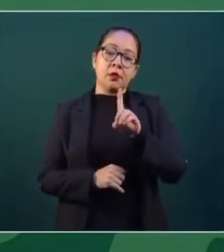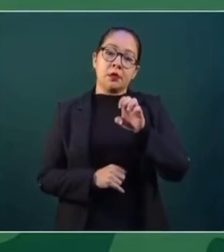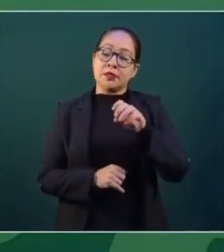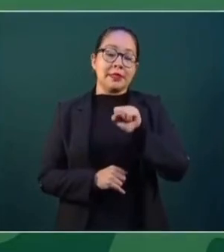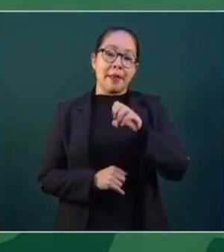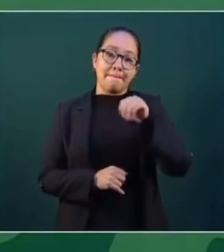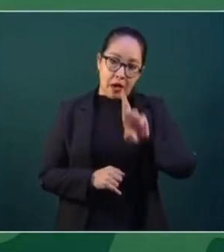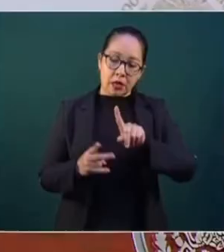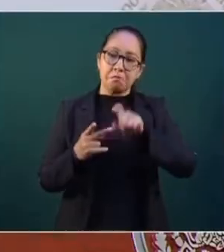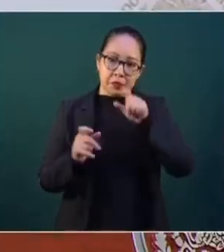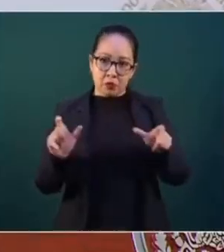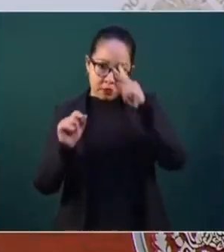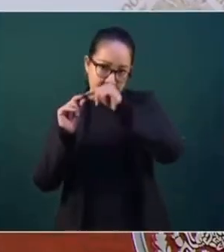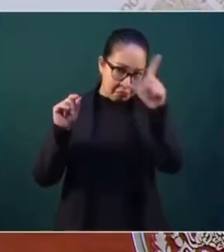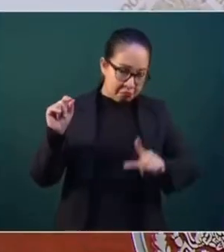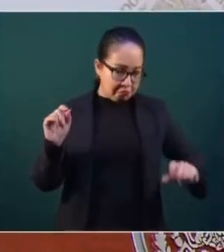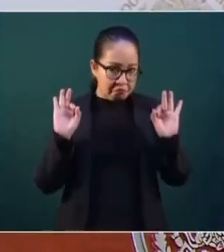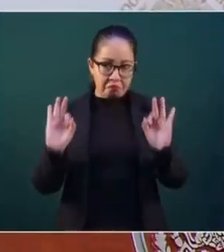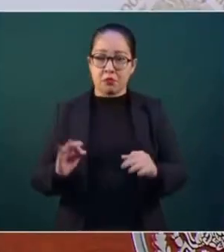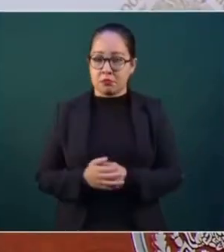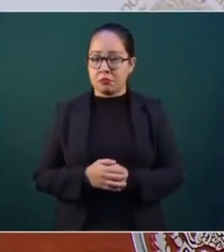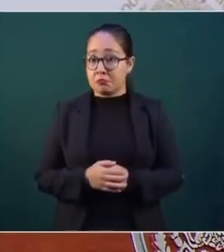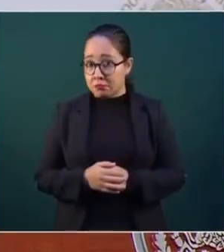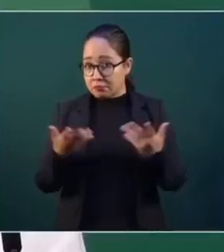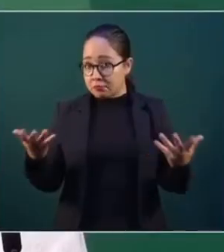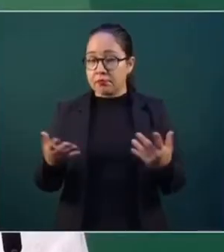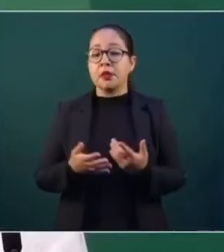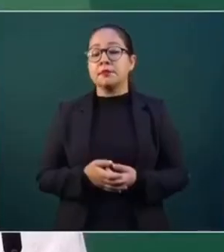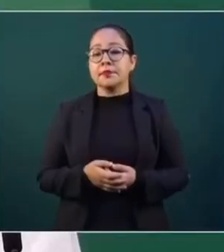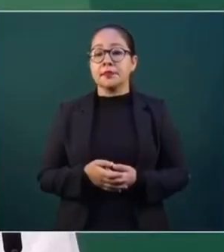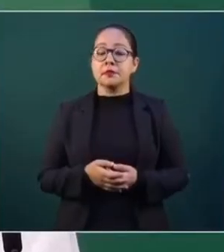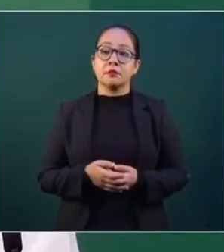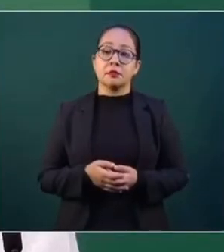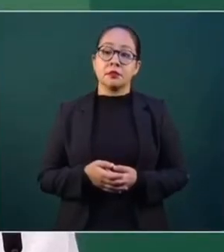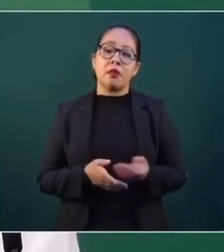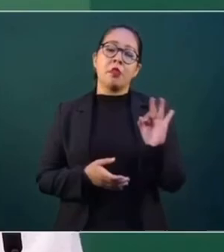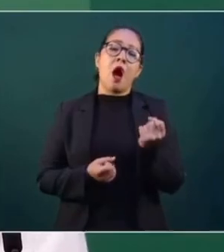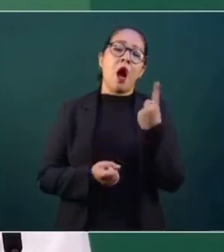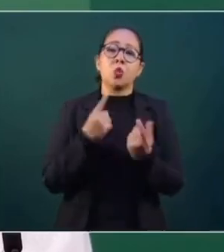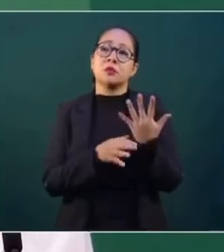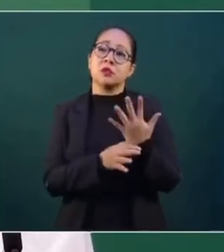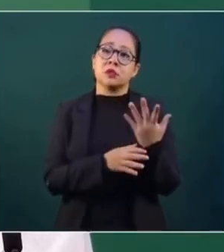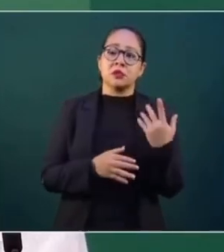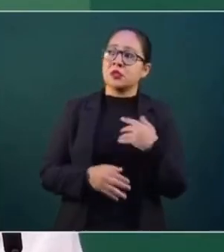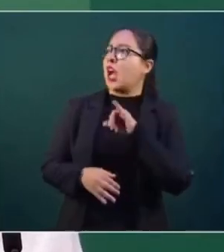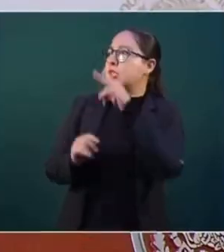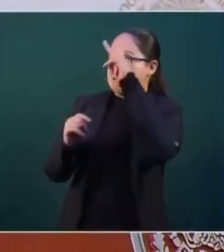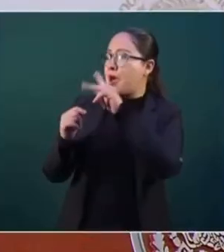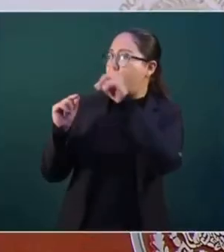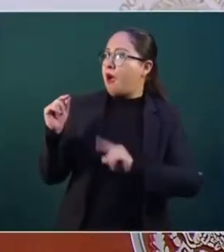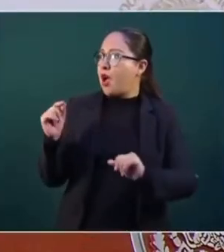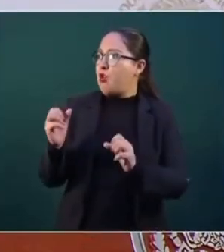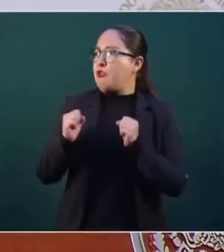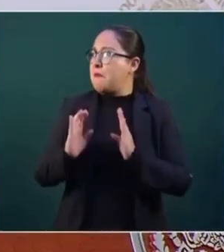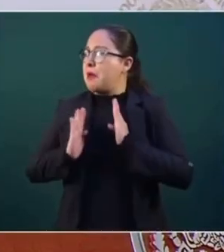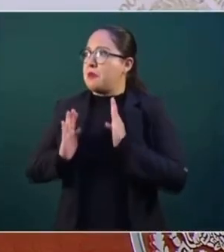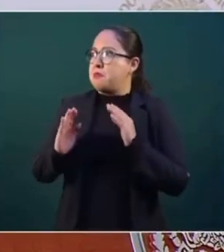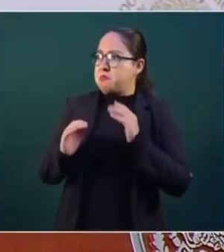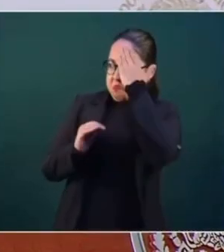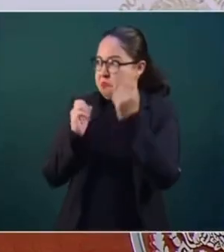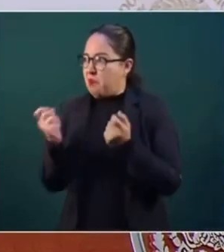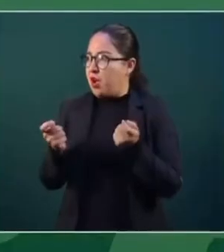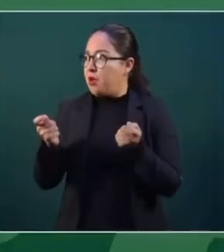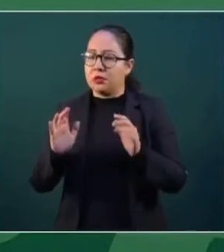Entonces, no hay ningún problema. El que se quiera decir a la ligera de que se está militarizando el país, no es cierto.